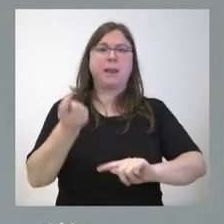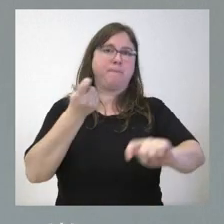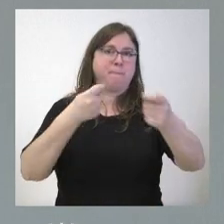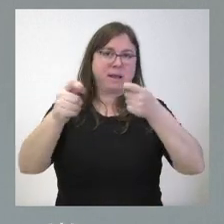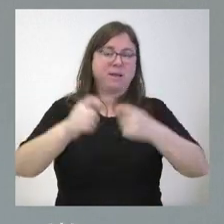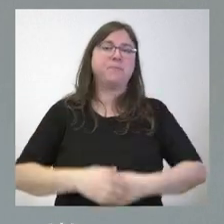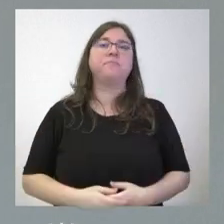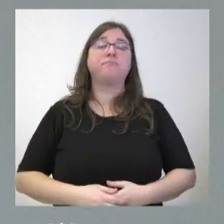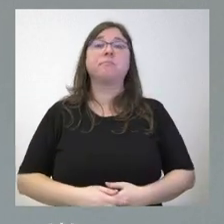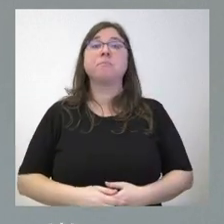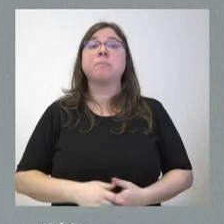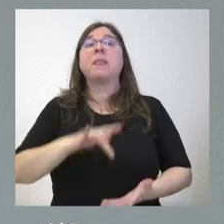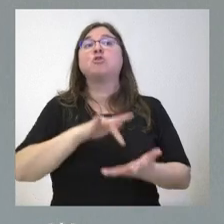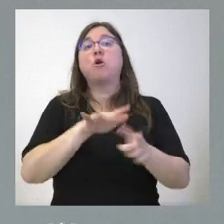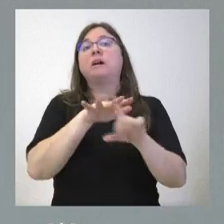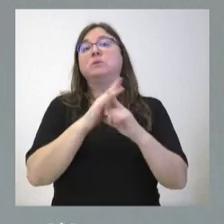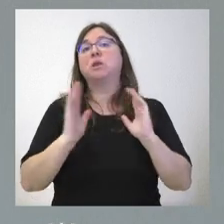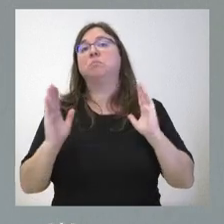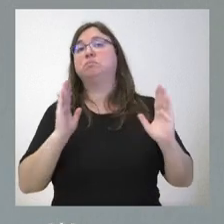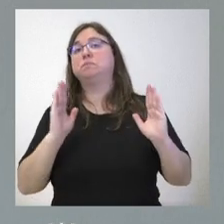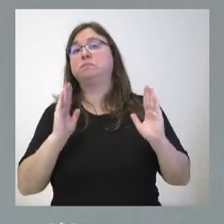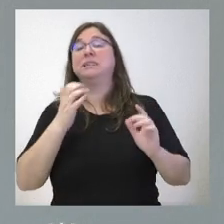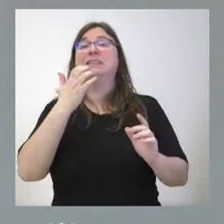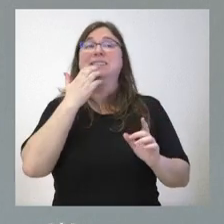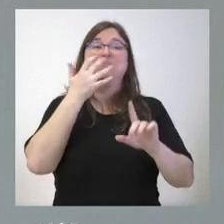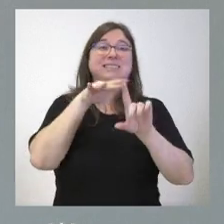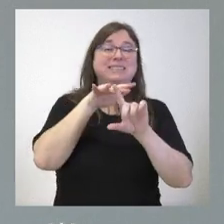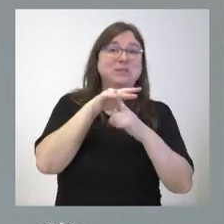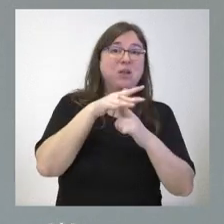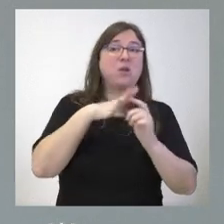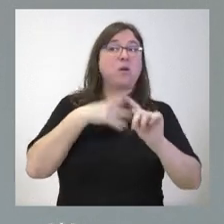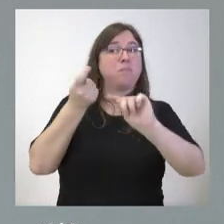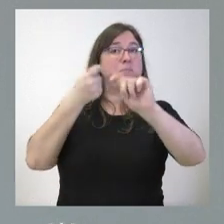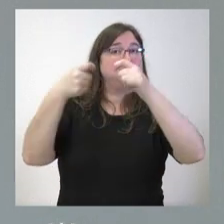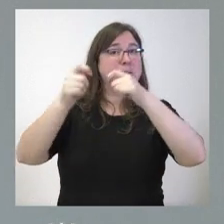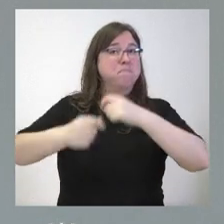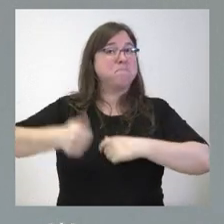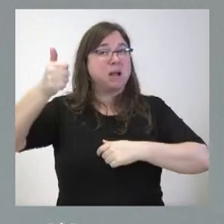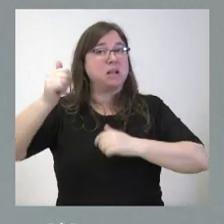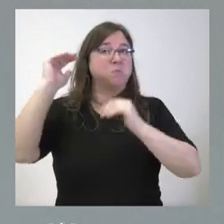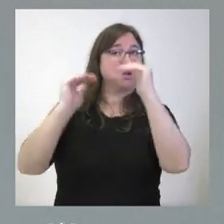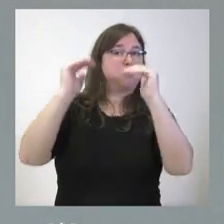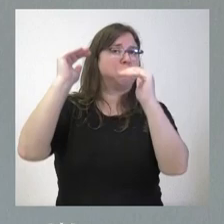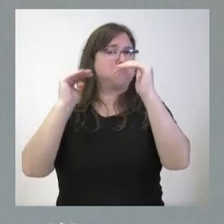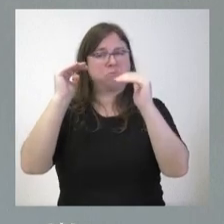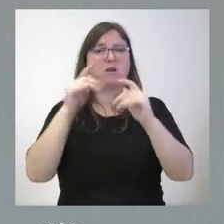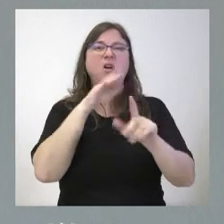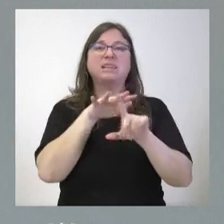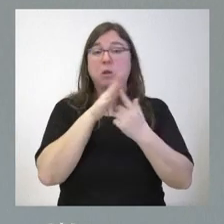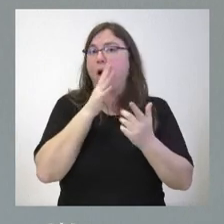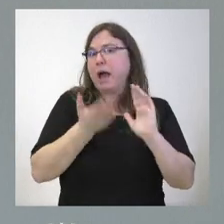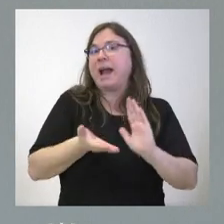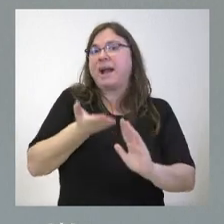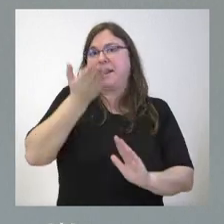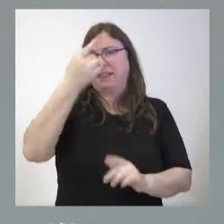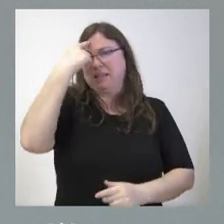allá de las situaciones coyunturales en donde las exportaciones puedan crecer un poco más o un poco menos y en este momento están creciendo como